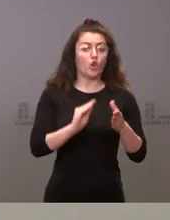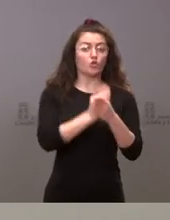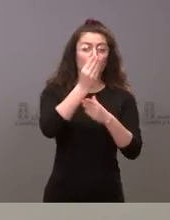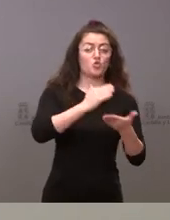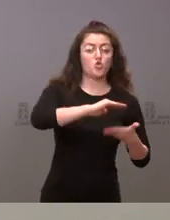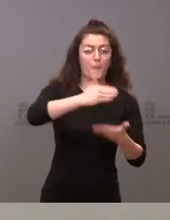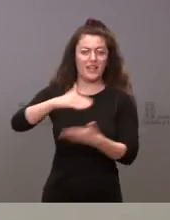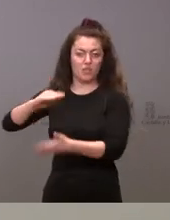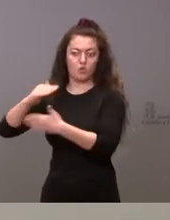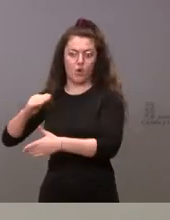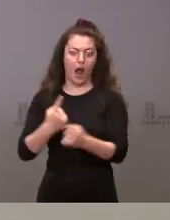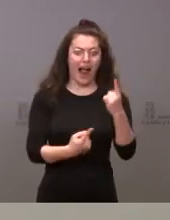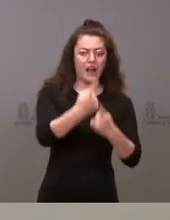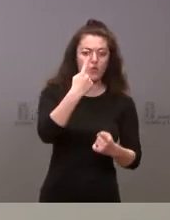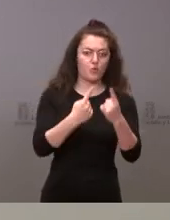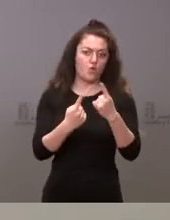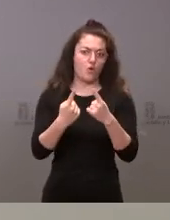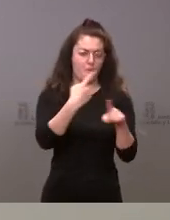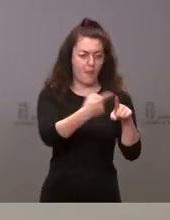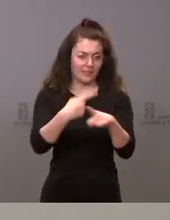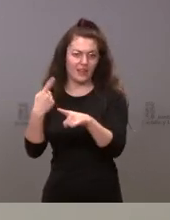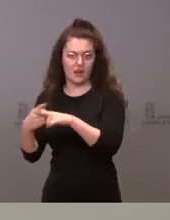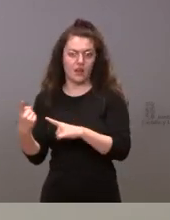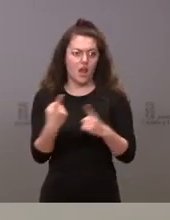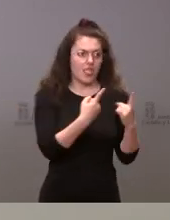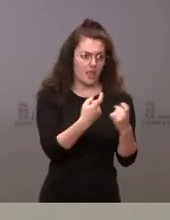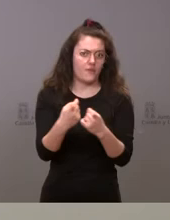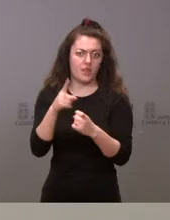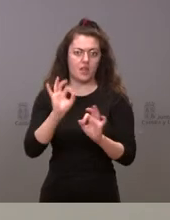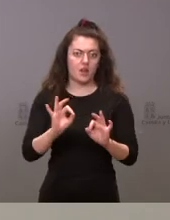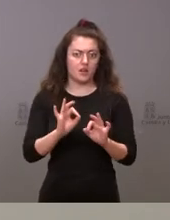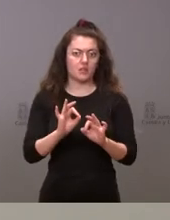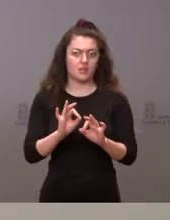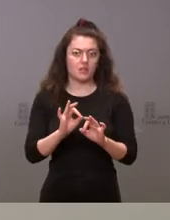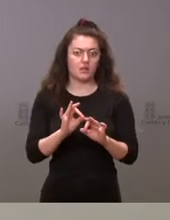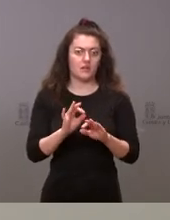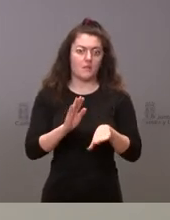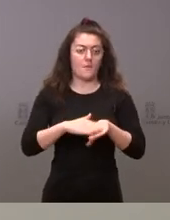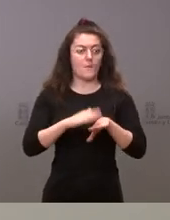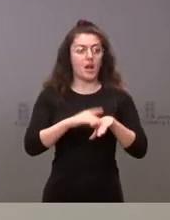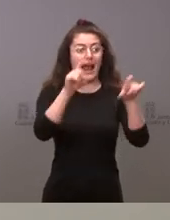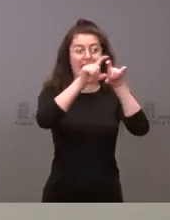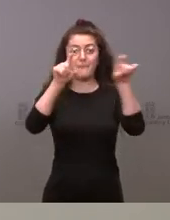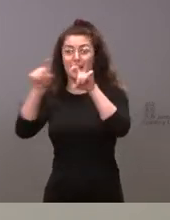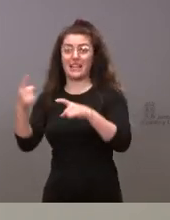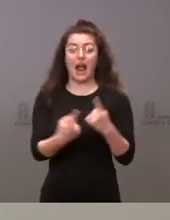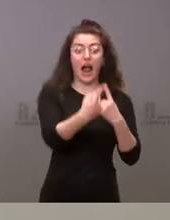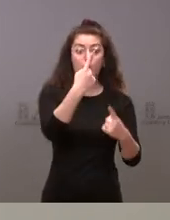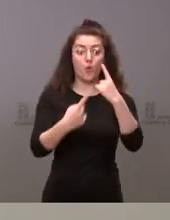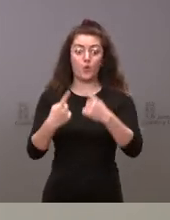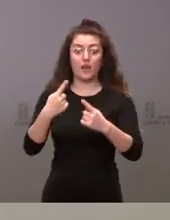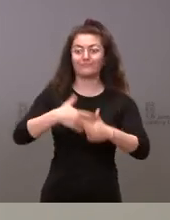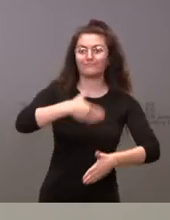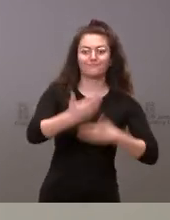productos y materias primas y bienes para algunas empresas que no pueden estar desarrollando su actividad productiva con